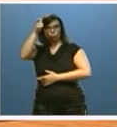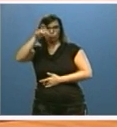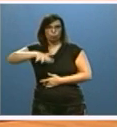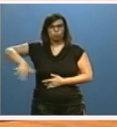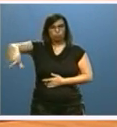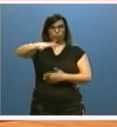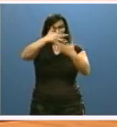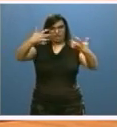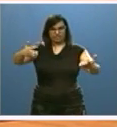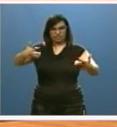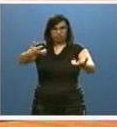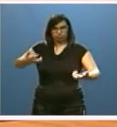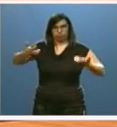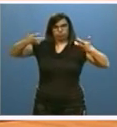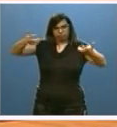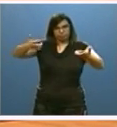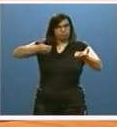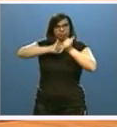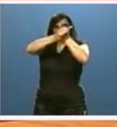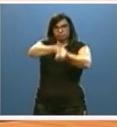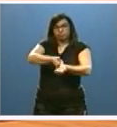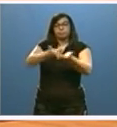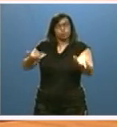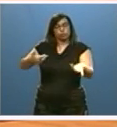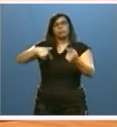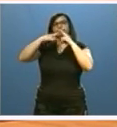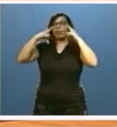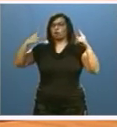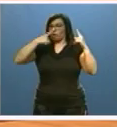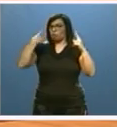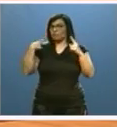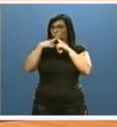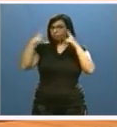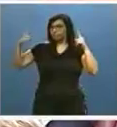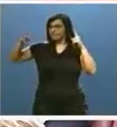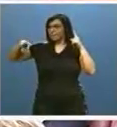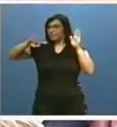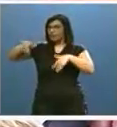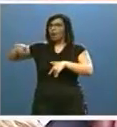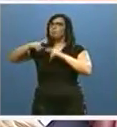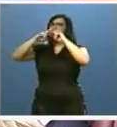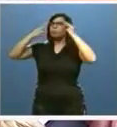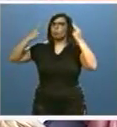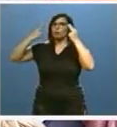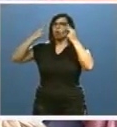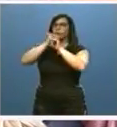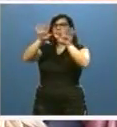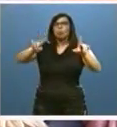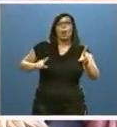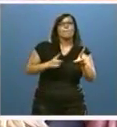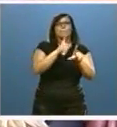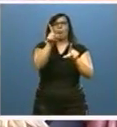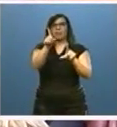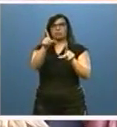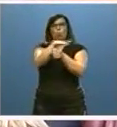A tal fin, en el último trimestre de 2015, hicimos público el mapa de esas Unidades Básicas Rurales y se